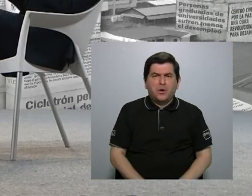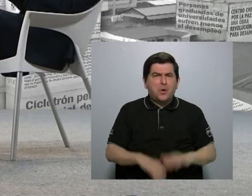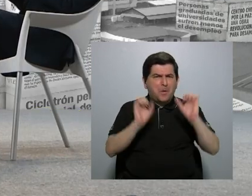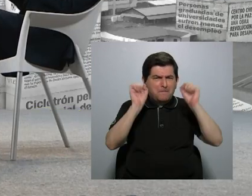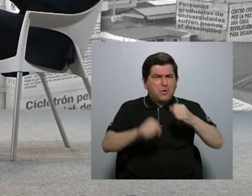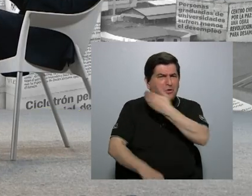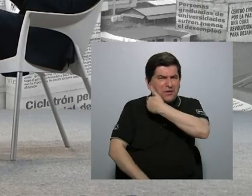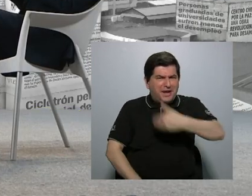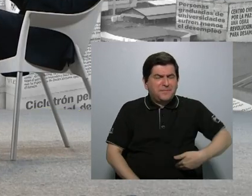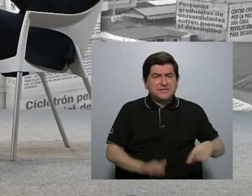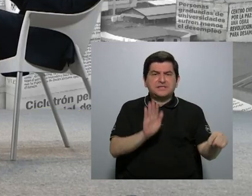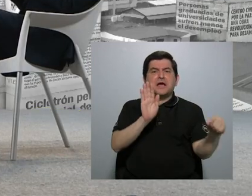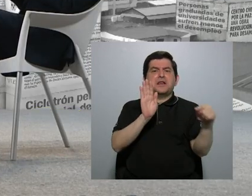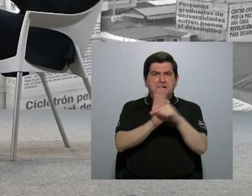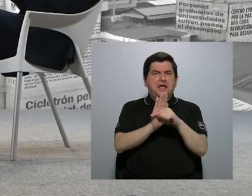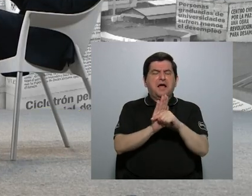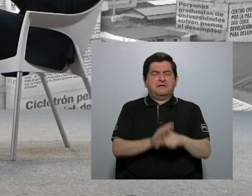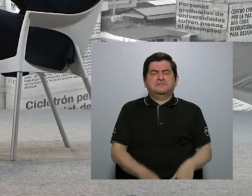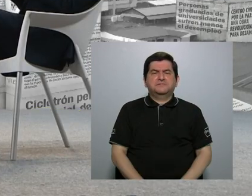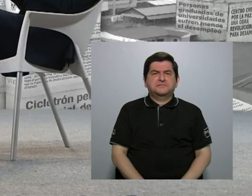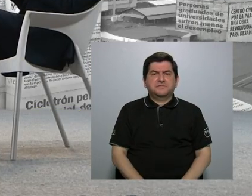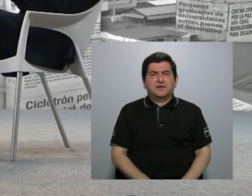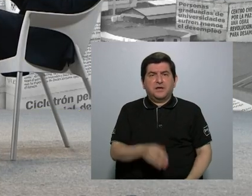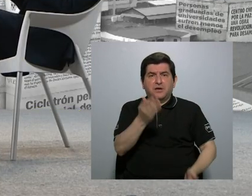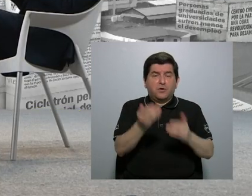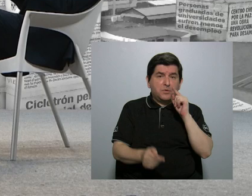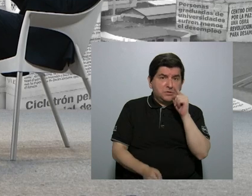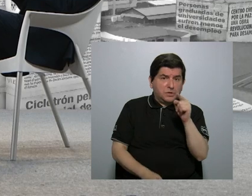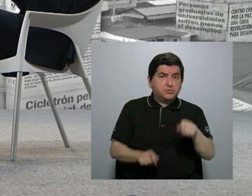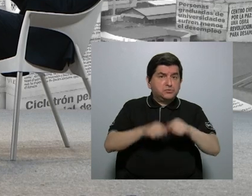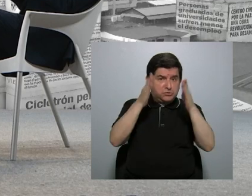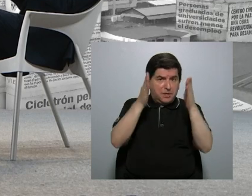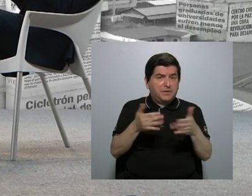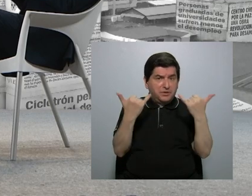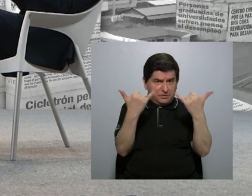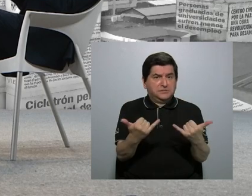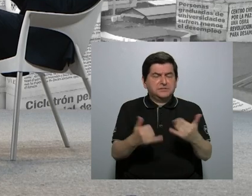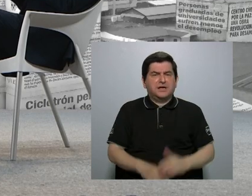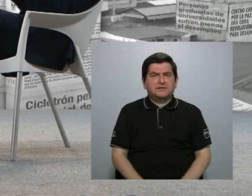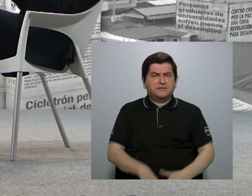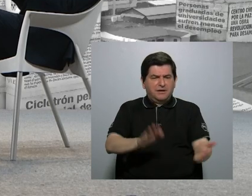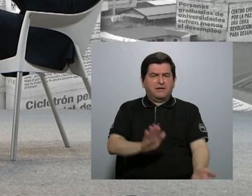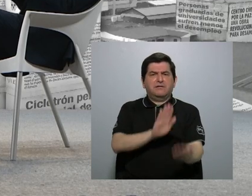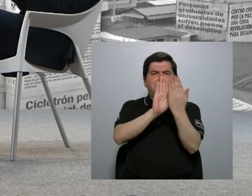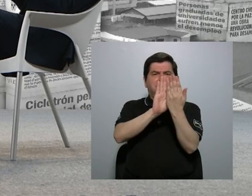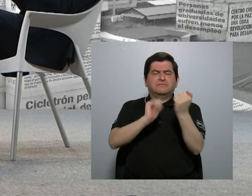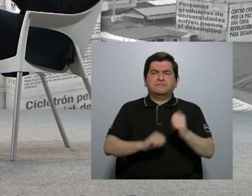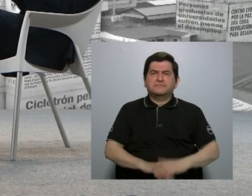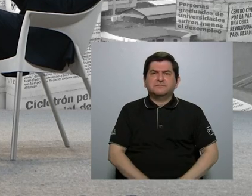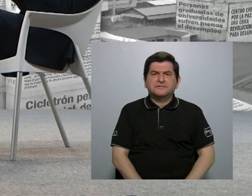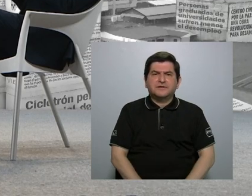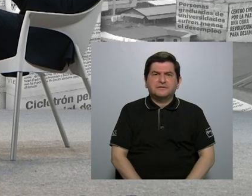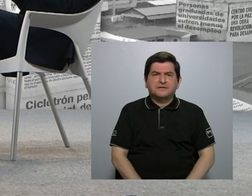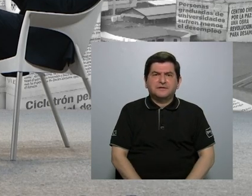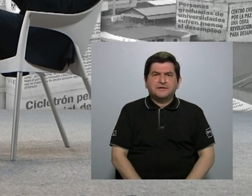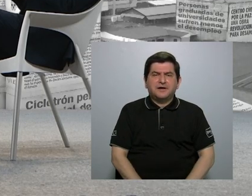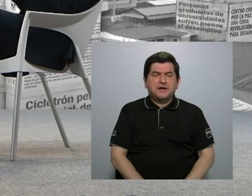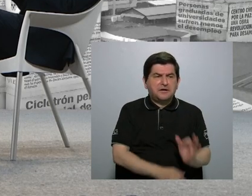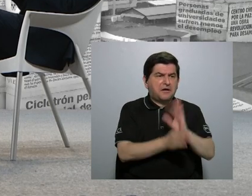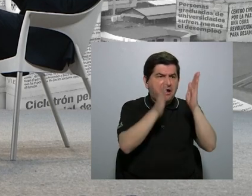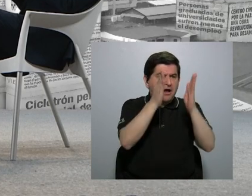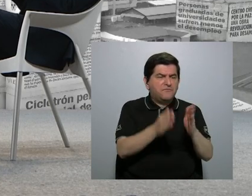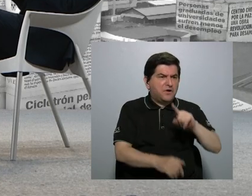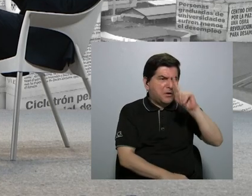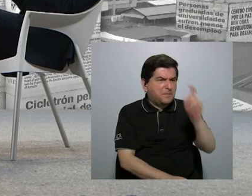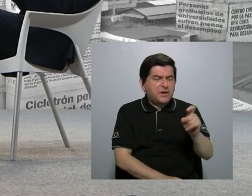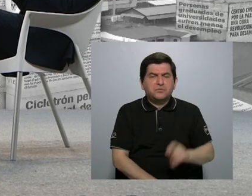¿podría el presidente negarse como en algún, usted ha sido periodista, estado frente a un funcionario,